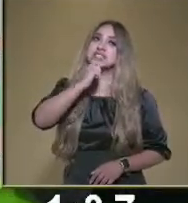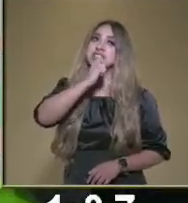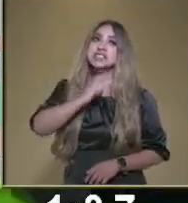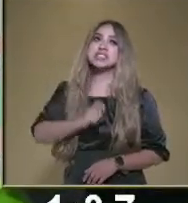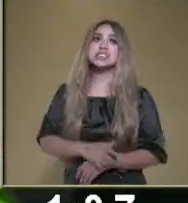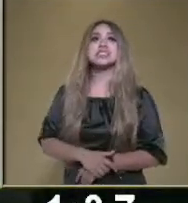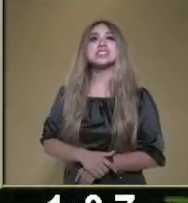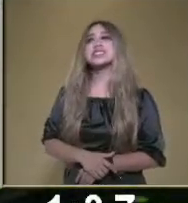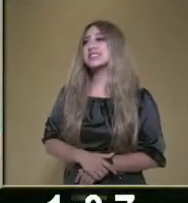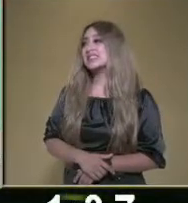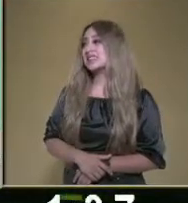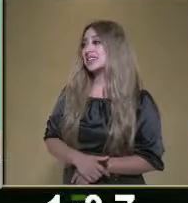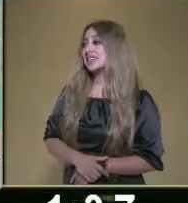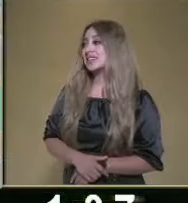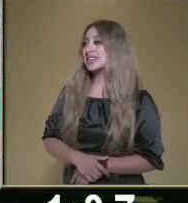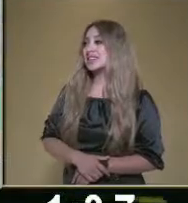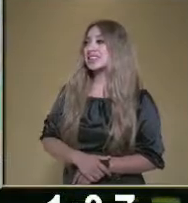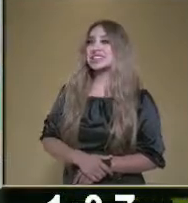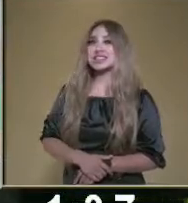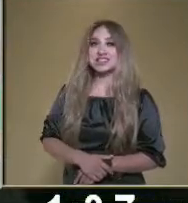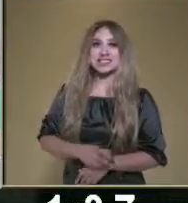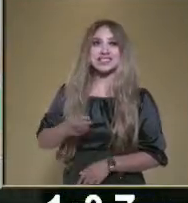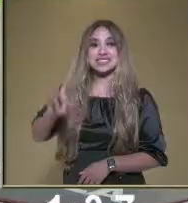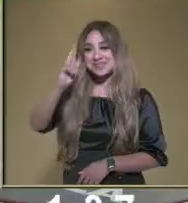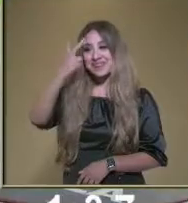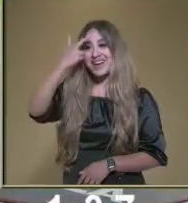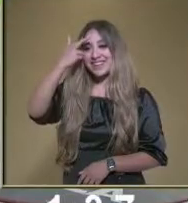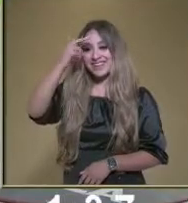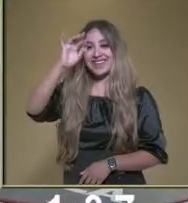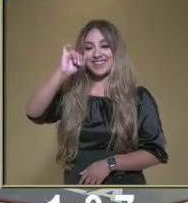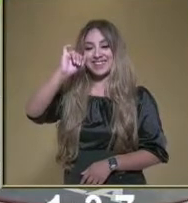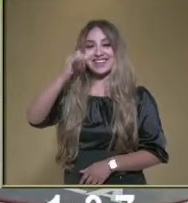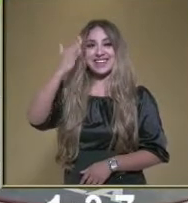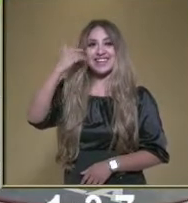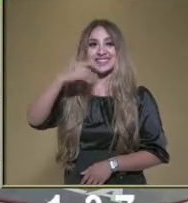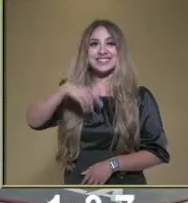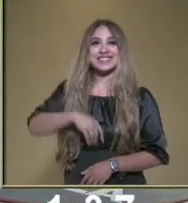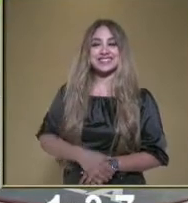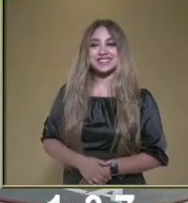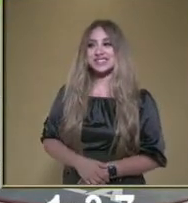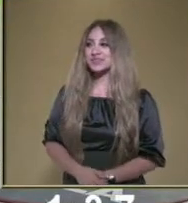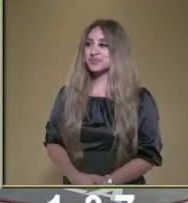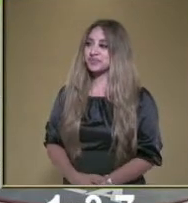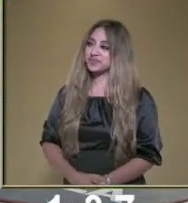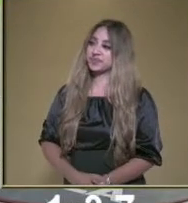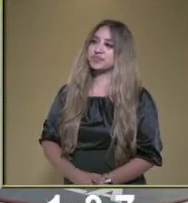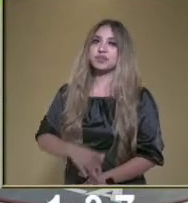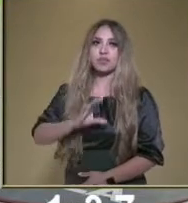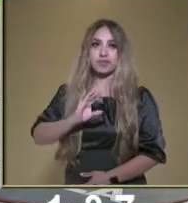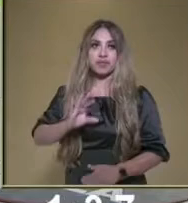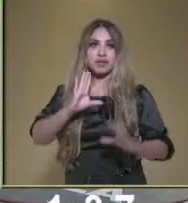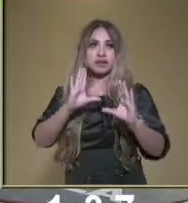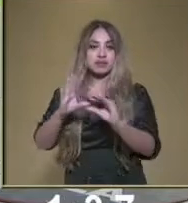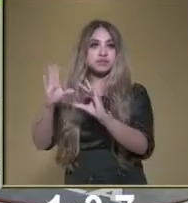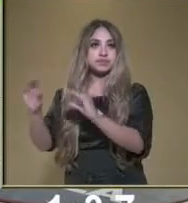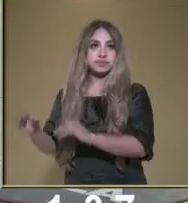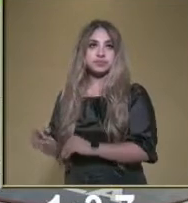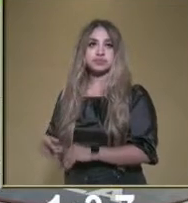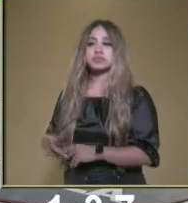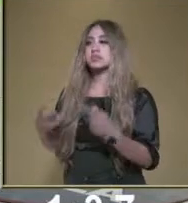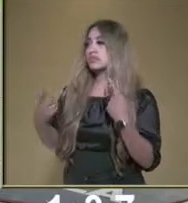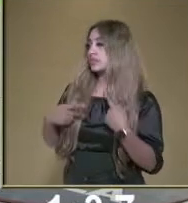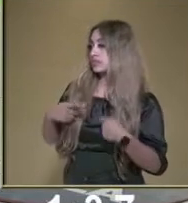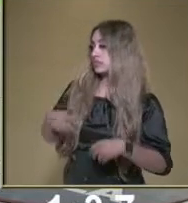circular. Ay, sí me acordé, princesa. Pues eso se lo puede enseñar a los habitantes de su país. Además,